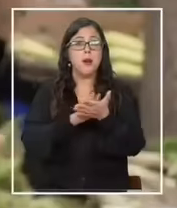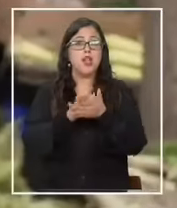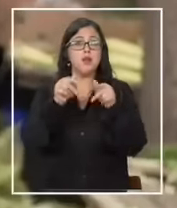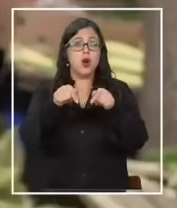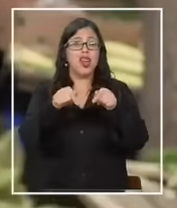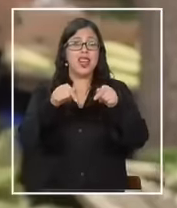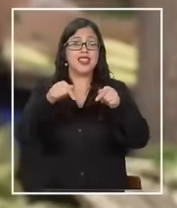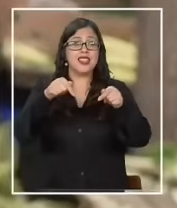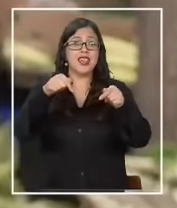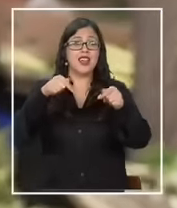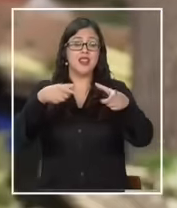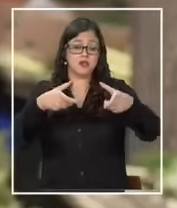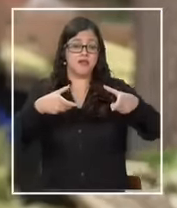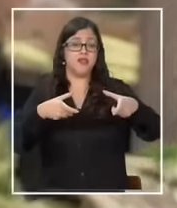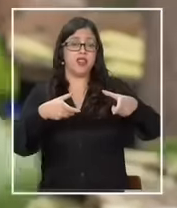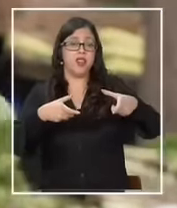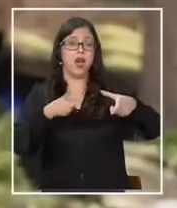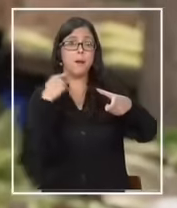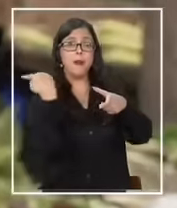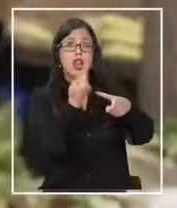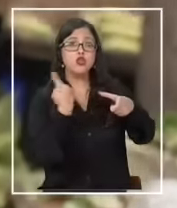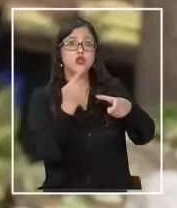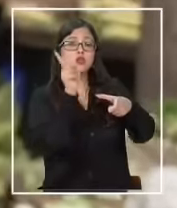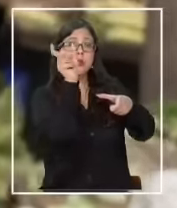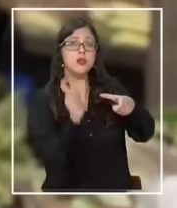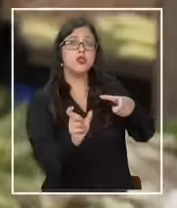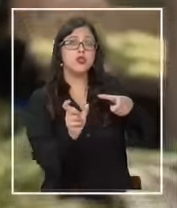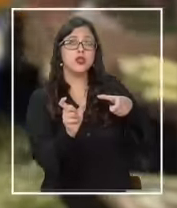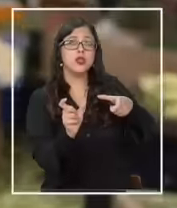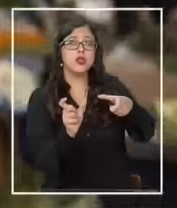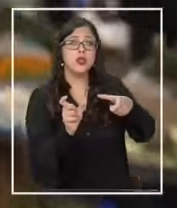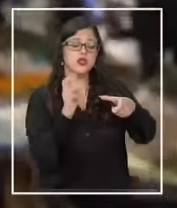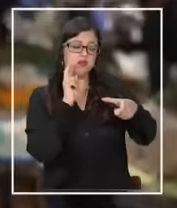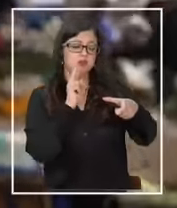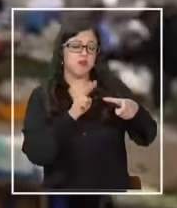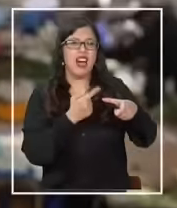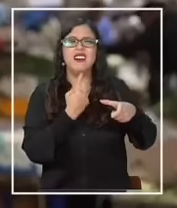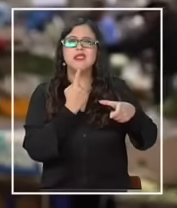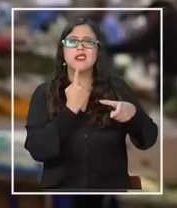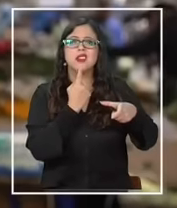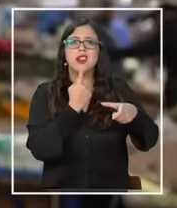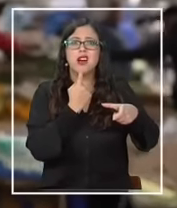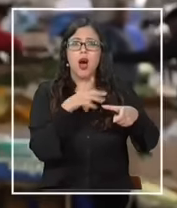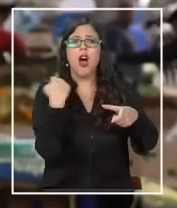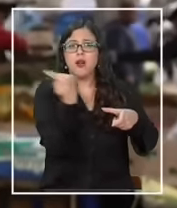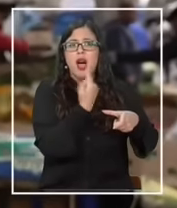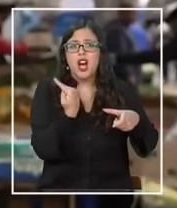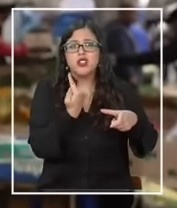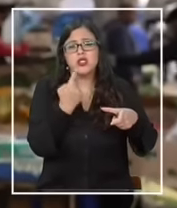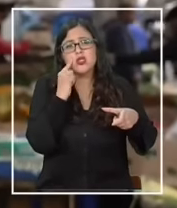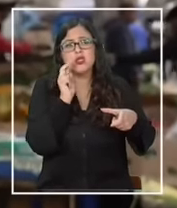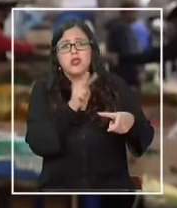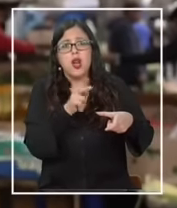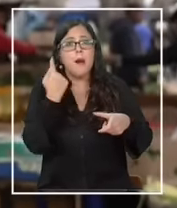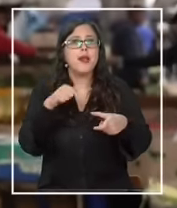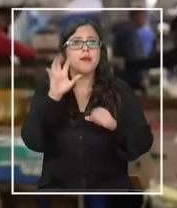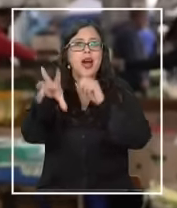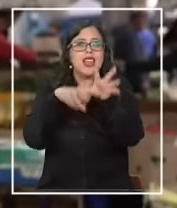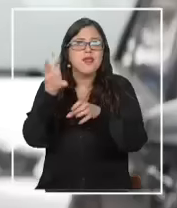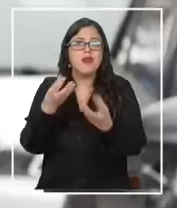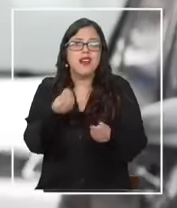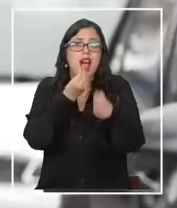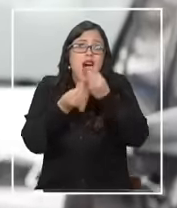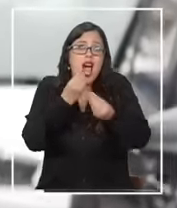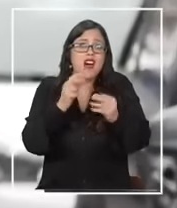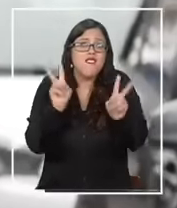hoja o sea para nosotros como tal una persona diría que está fea para nosotros cierto pero para un animal esto es